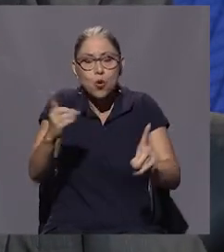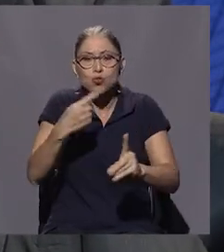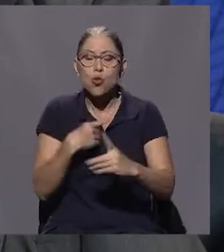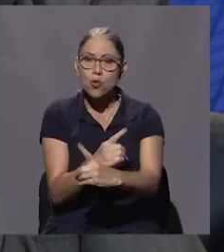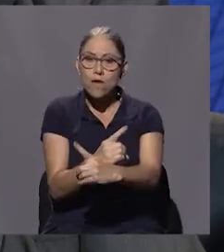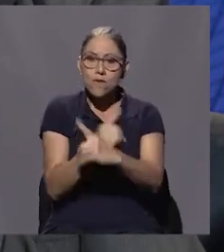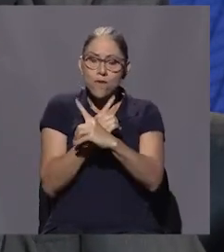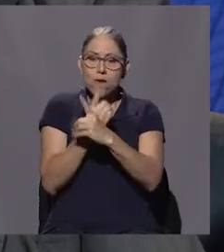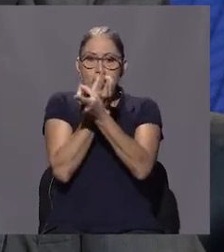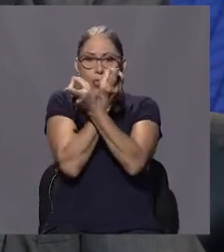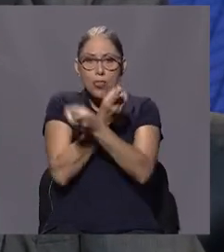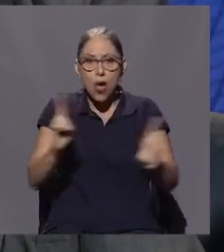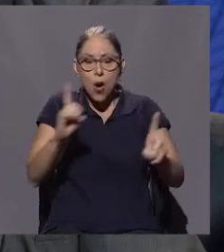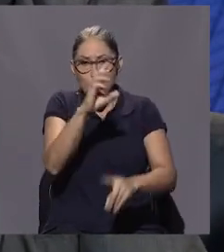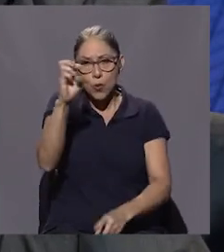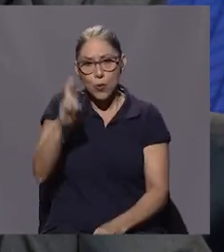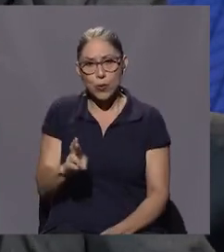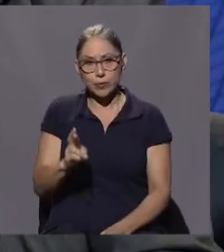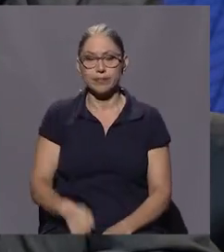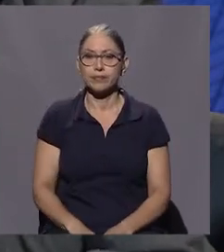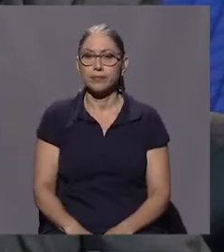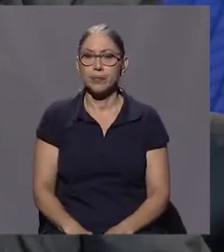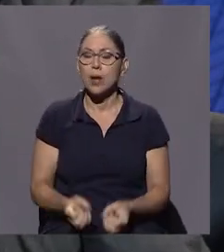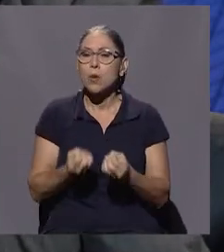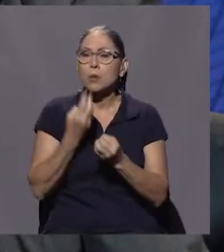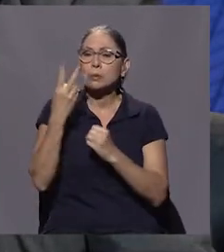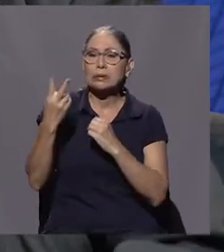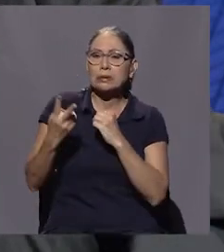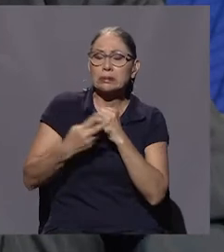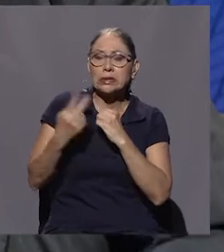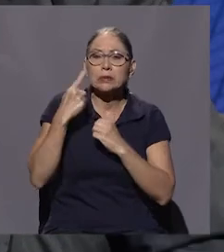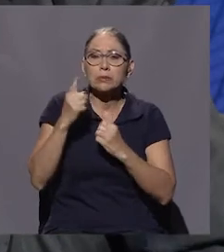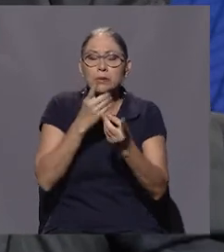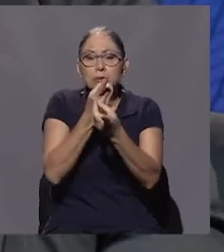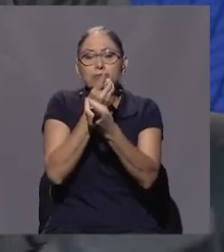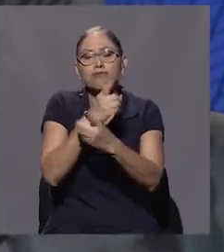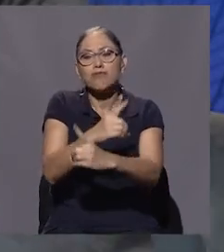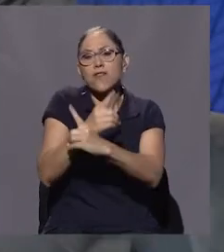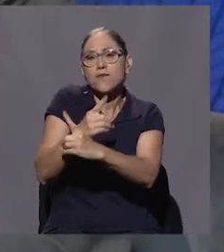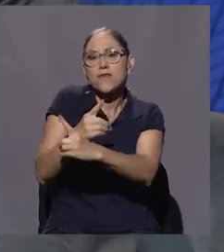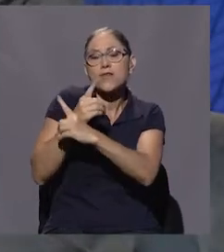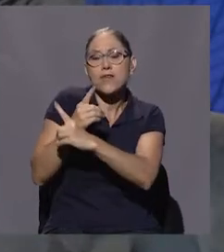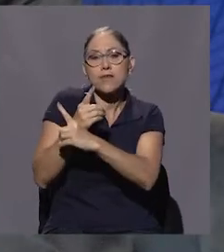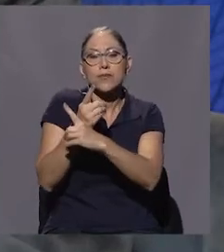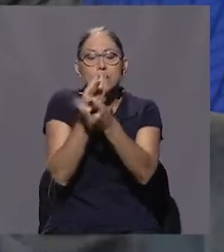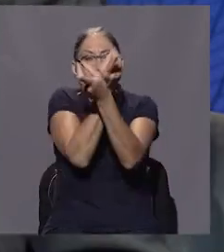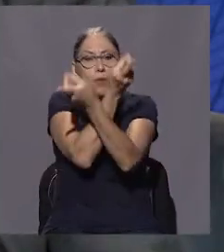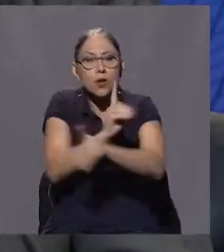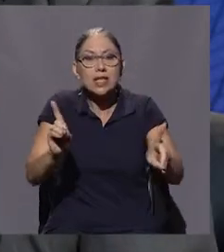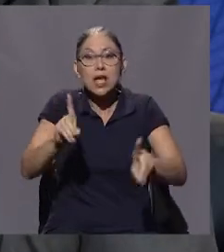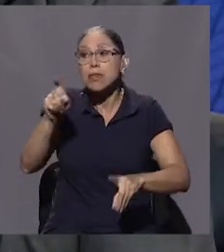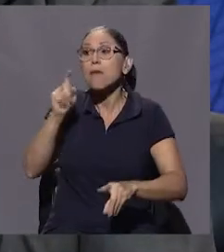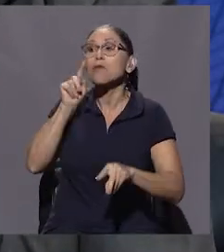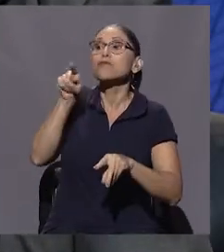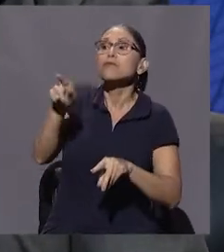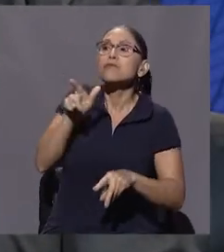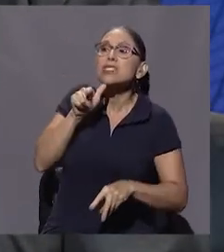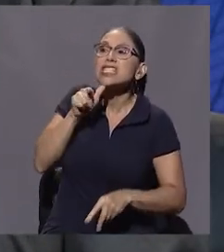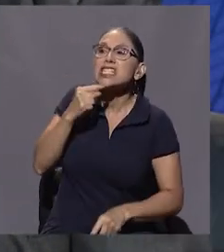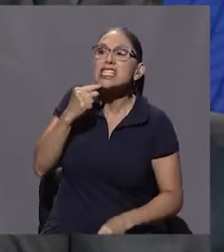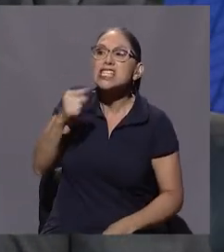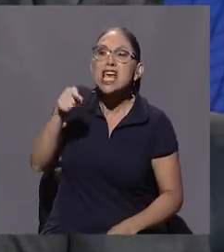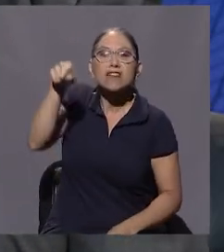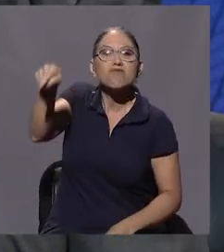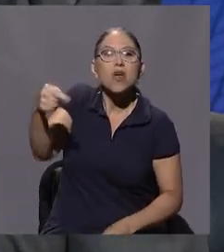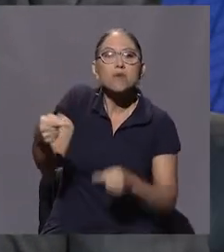democracia de Costa Rica. Lo que pasa es que muchas veces para defender la democracia hay que decir quiénes atentan contra la democracia